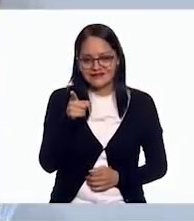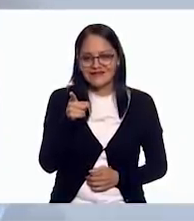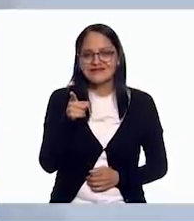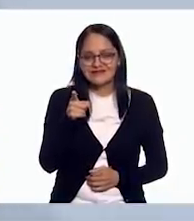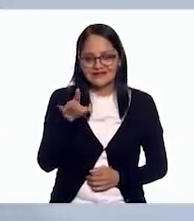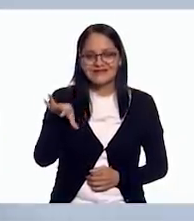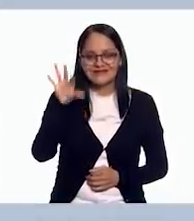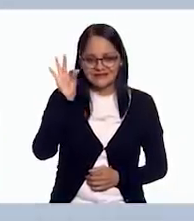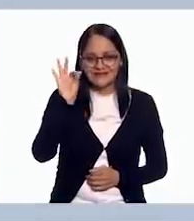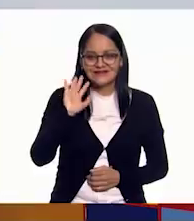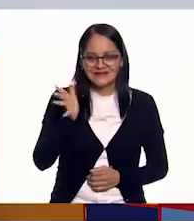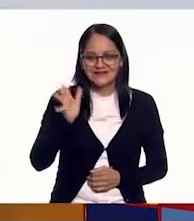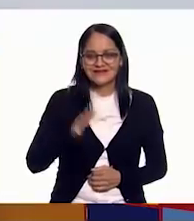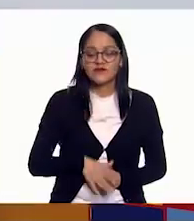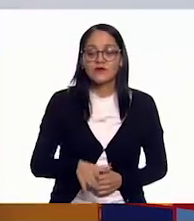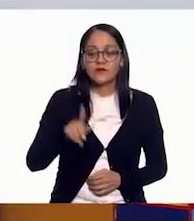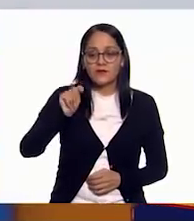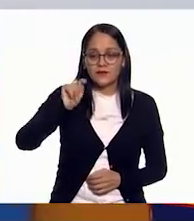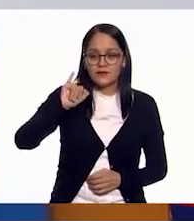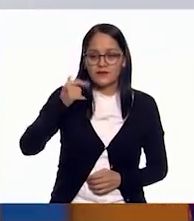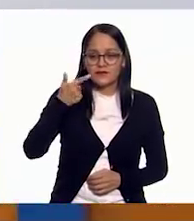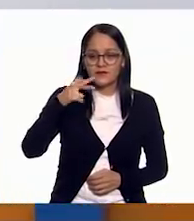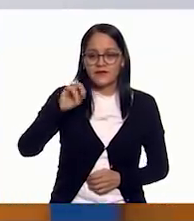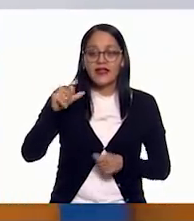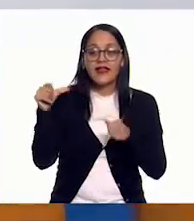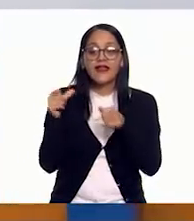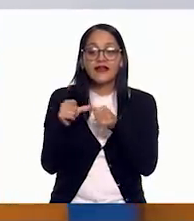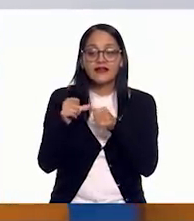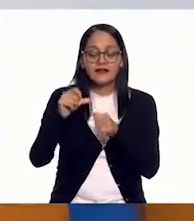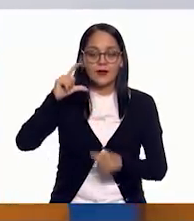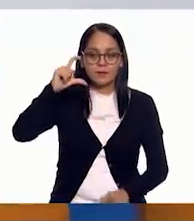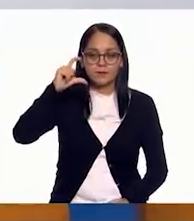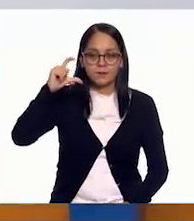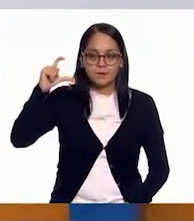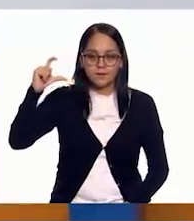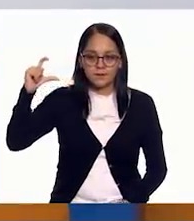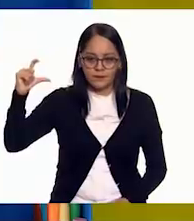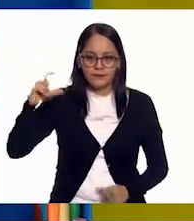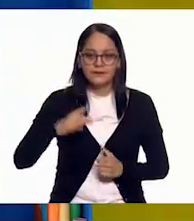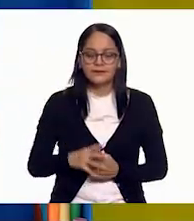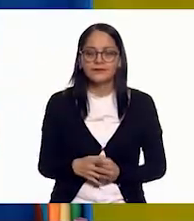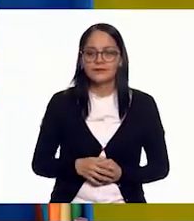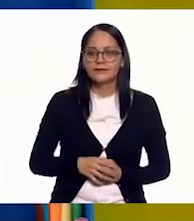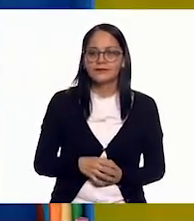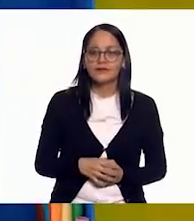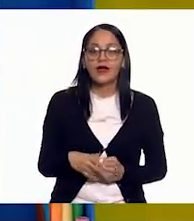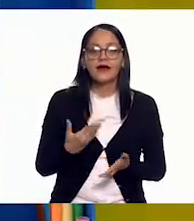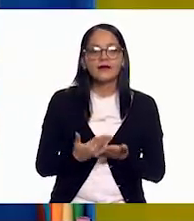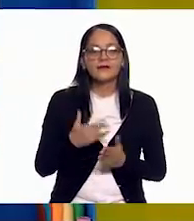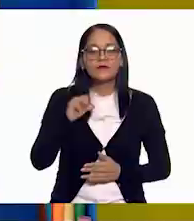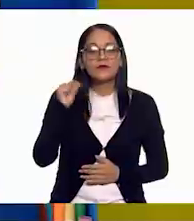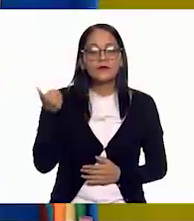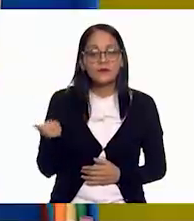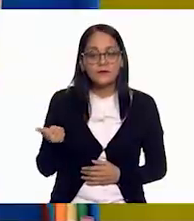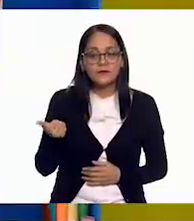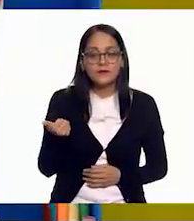Eso. Tigre con puras... Mayúsculas. Muy bien. Otra